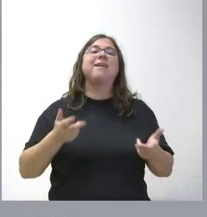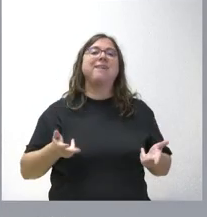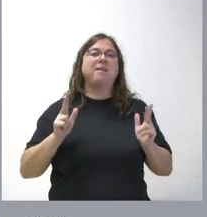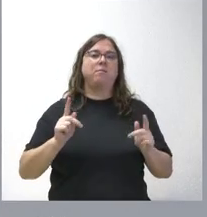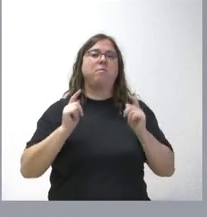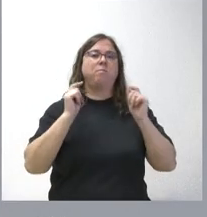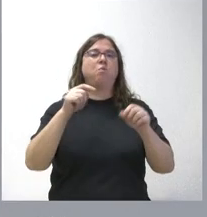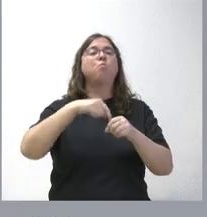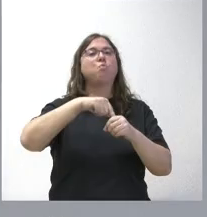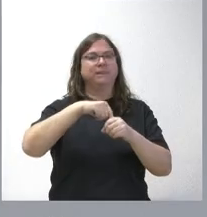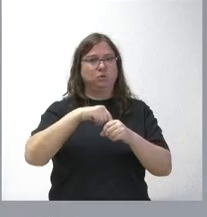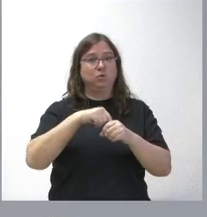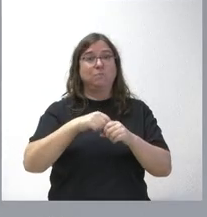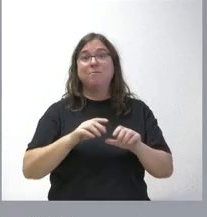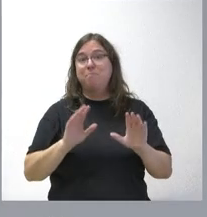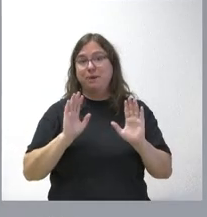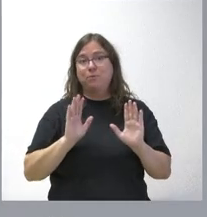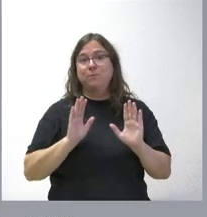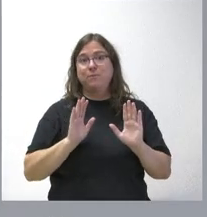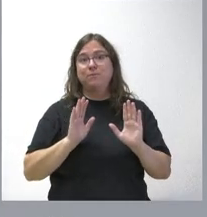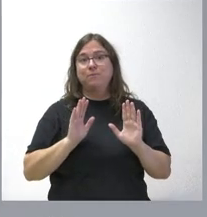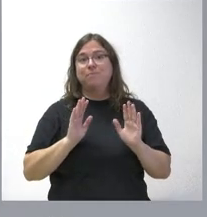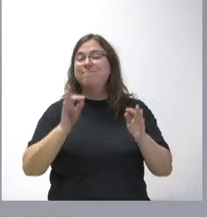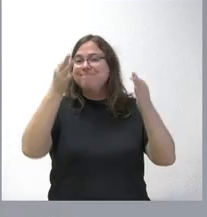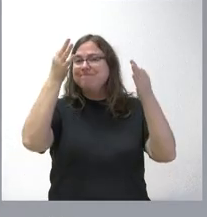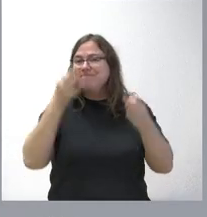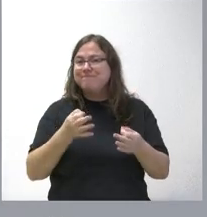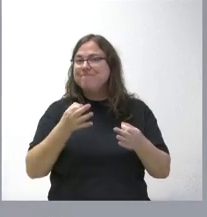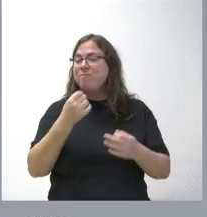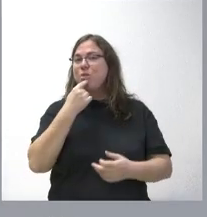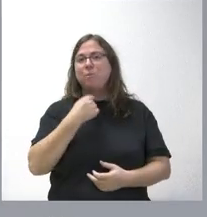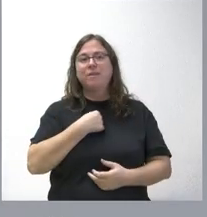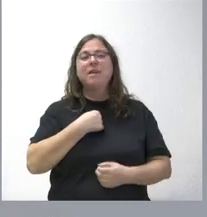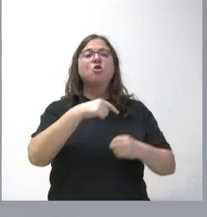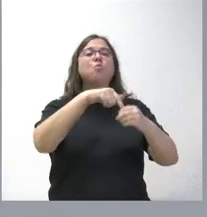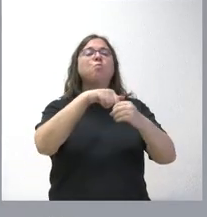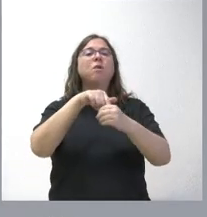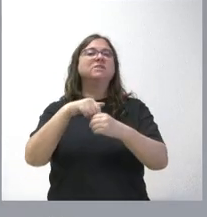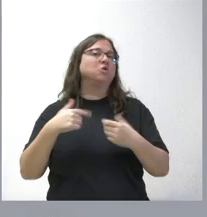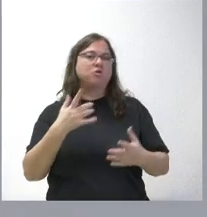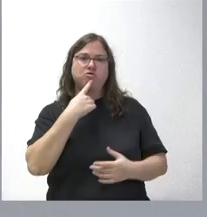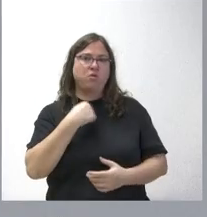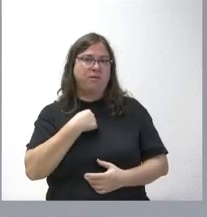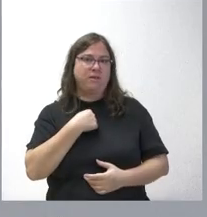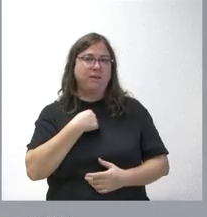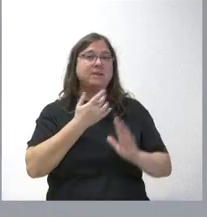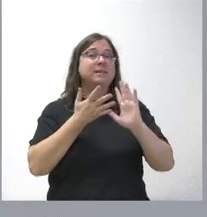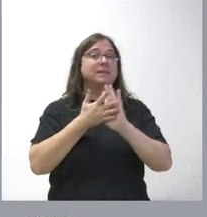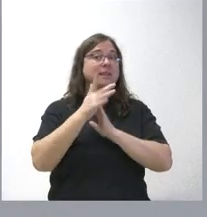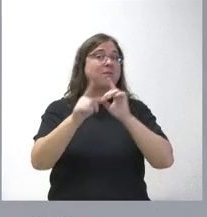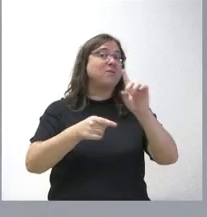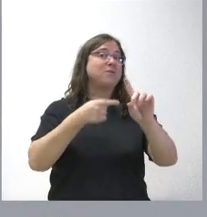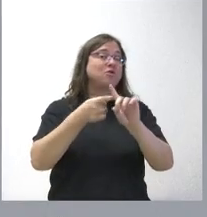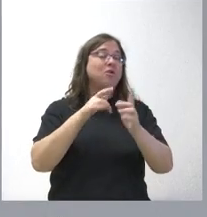los puestos a ocupar. Pero no se concretan qué puestos deben ser estos, de tal manera que luego, a la hora de